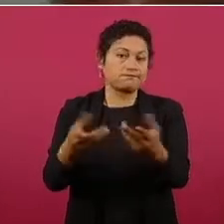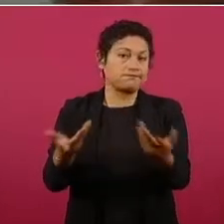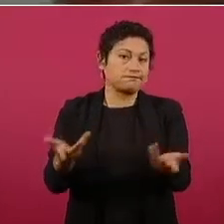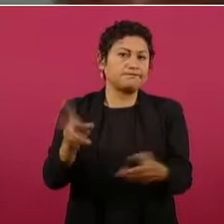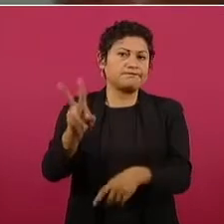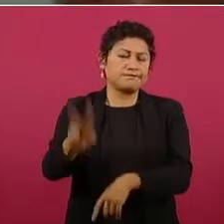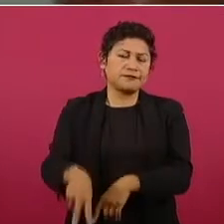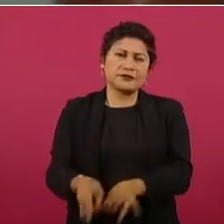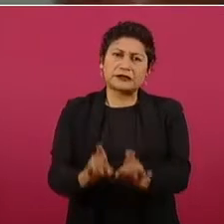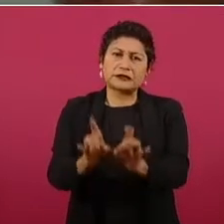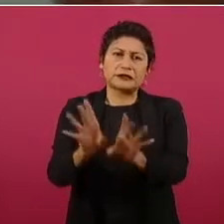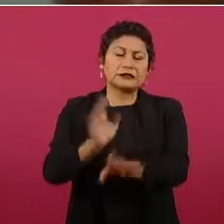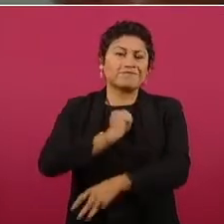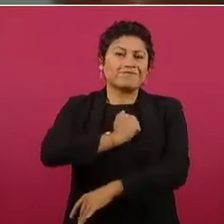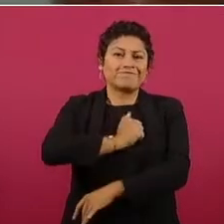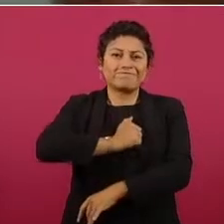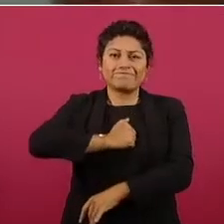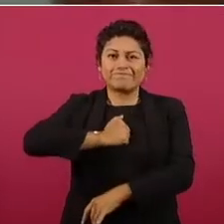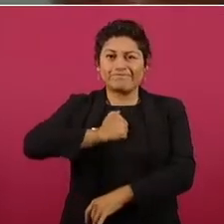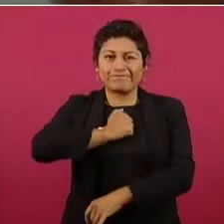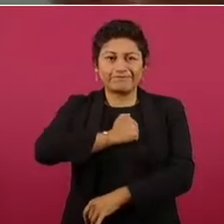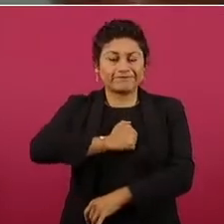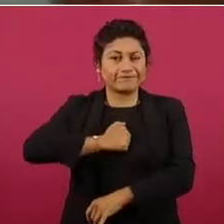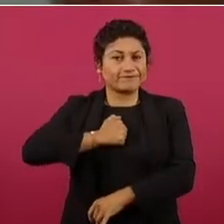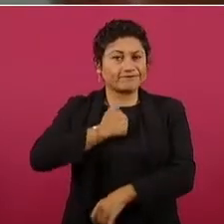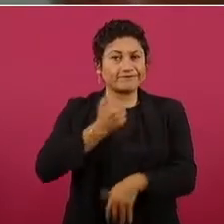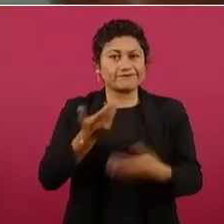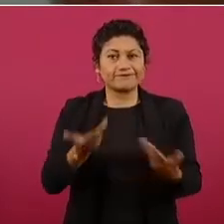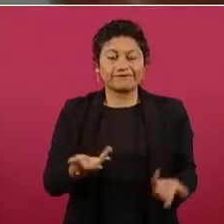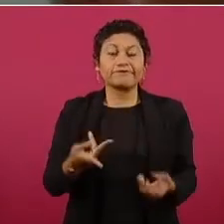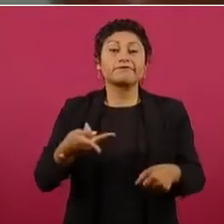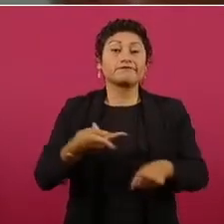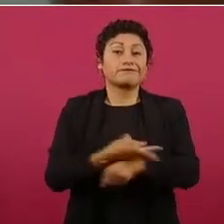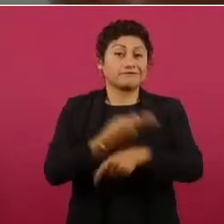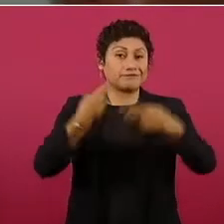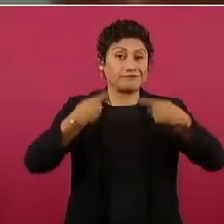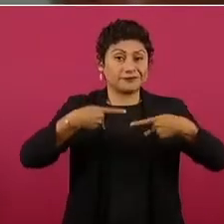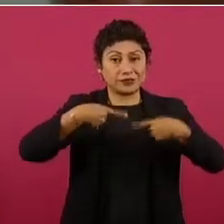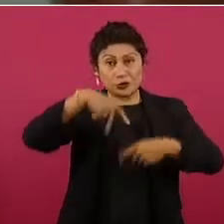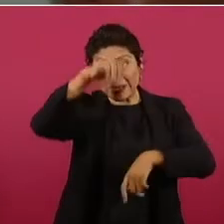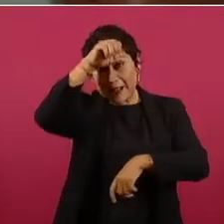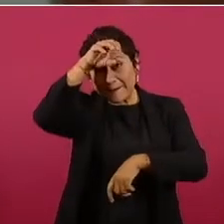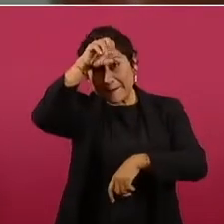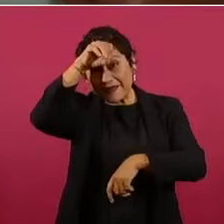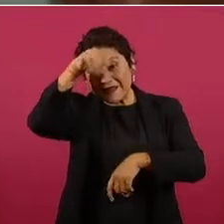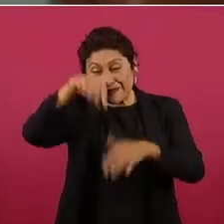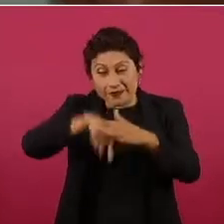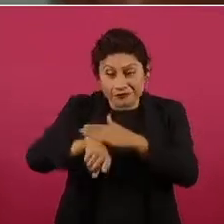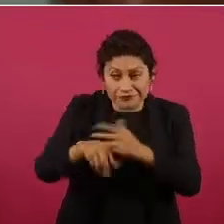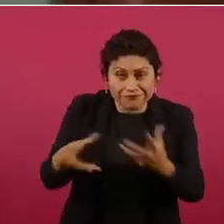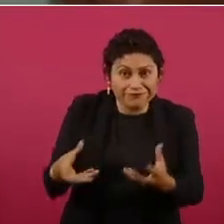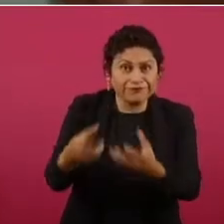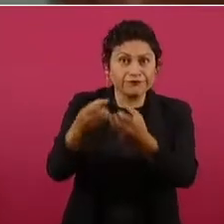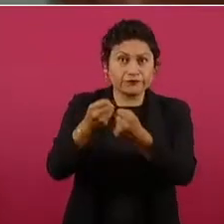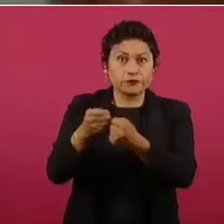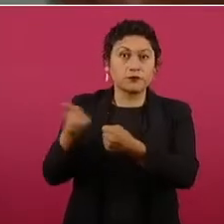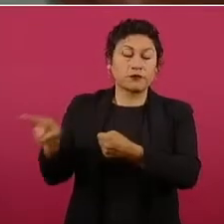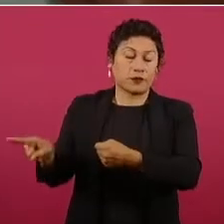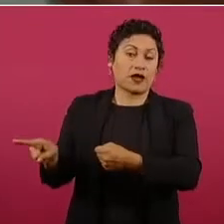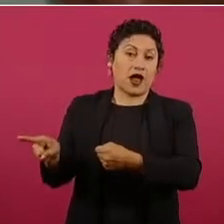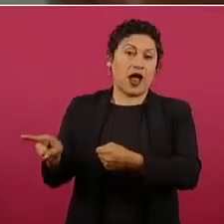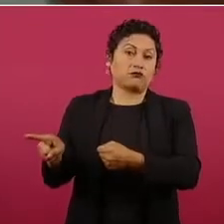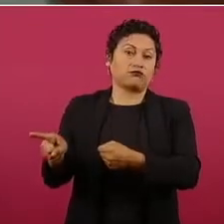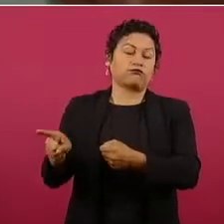El presidente enviará el acuerdo para que la Guardia Nacional pertenezca a la Sedena con el fin de realizar una reestructuración en la